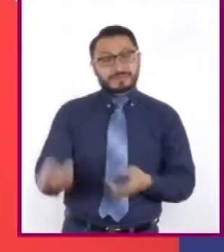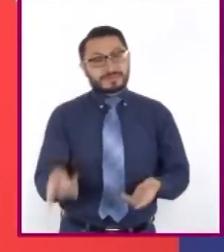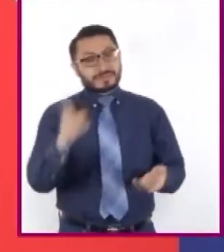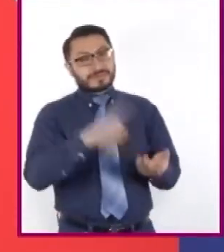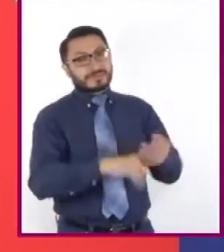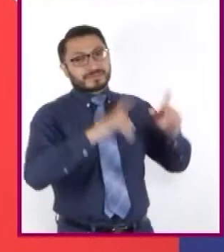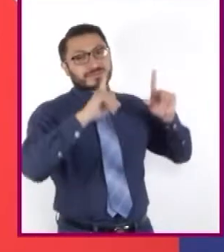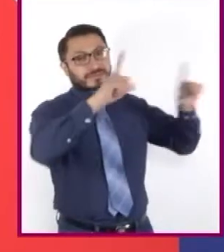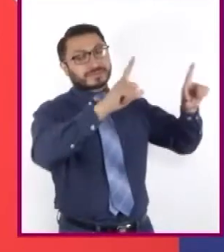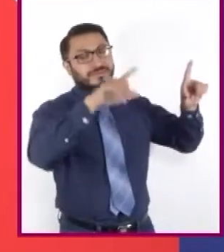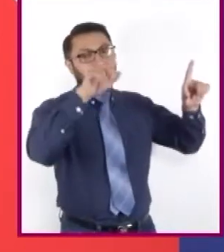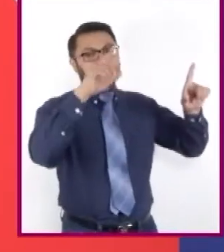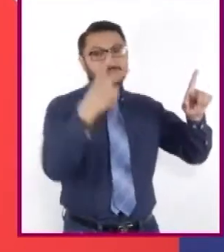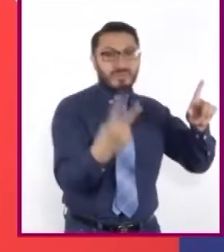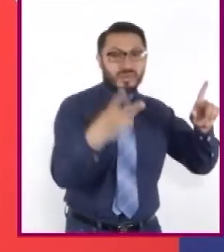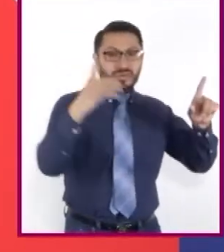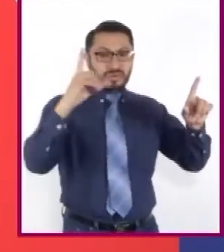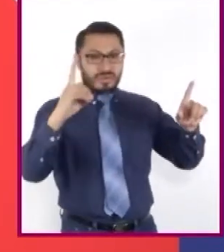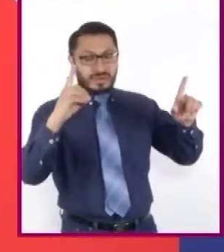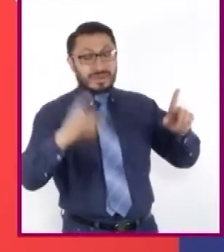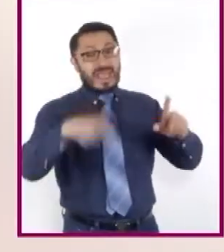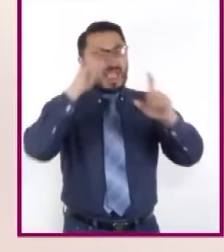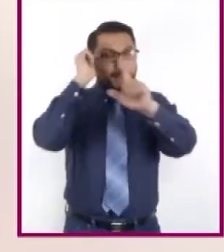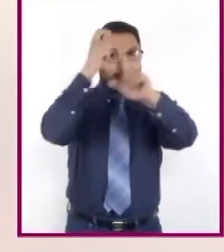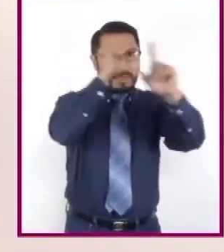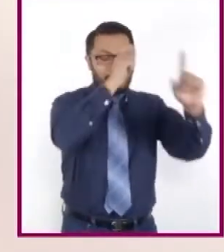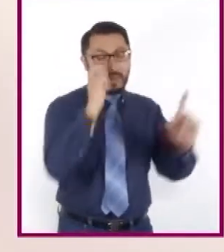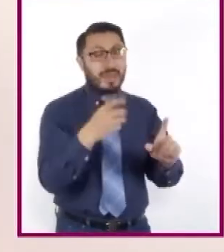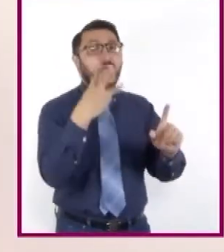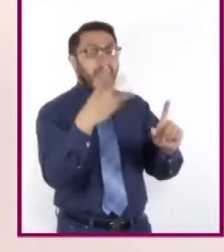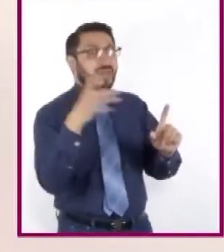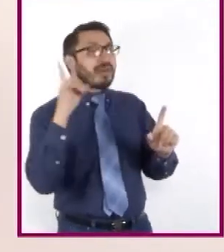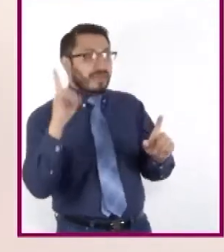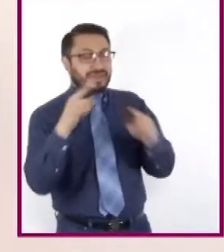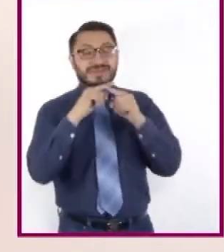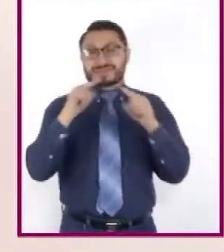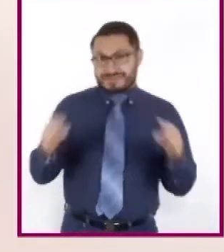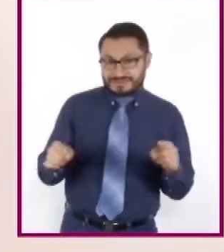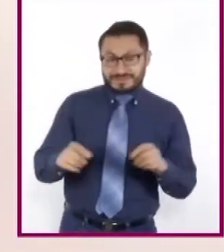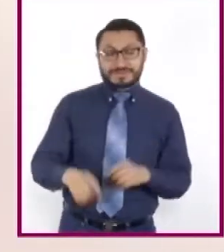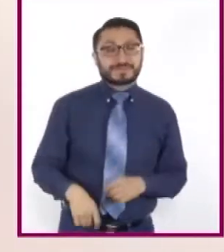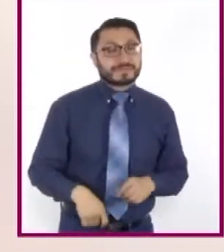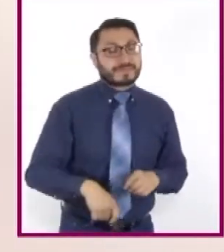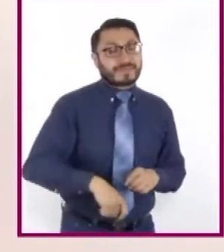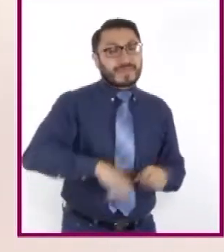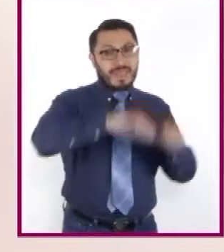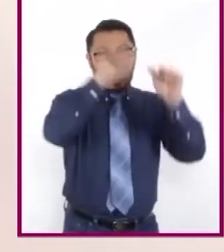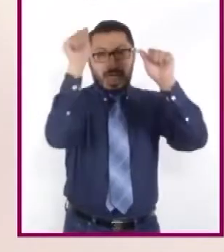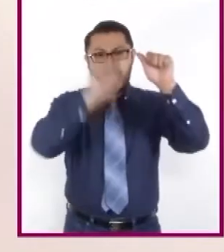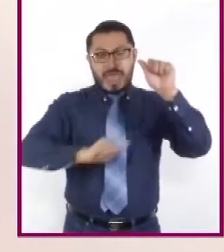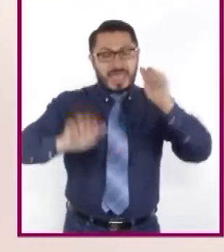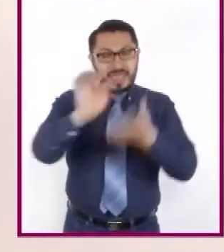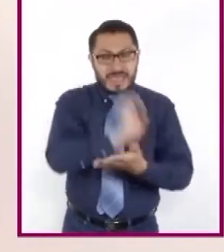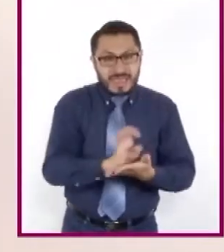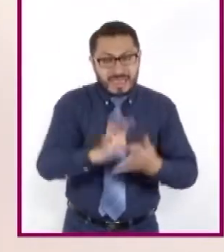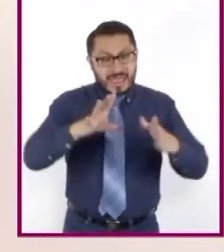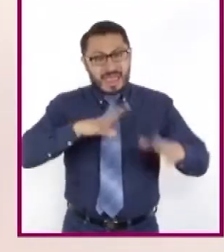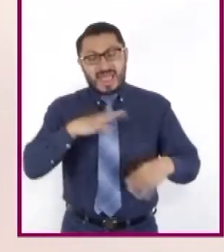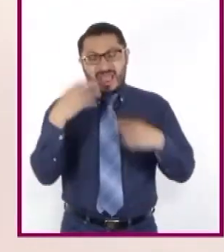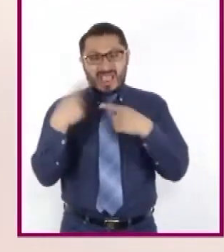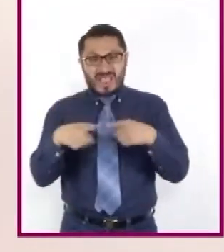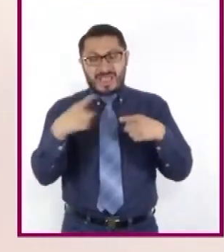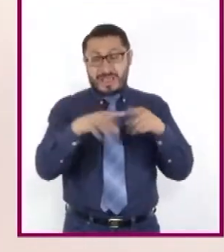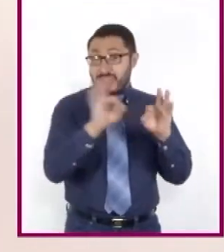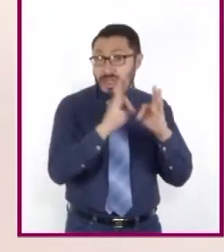en la escultura las formas son tridimensionales. Las artes escénicas tienen sus propias formas que se centran en la expresión